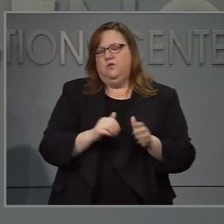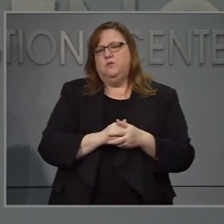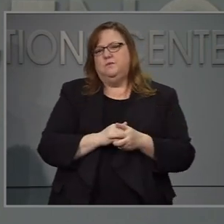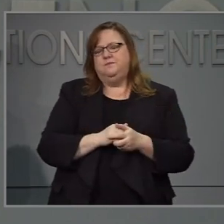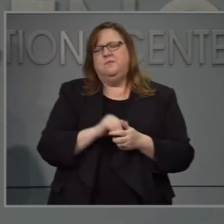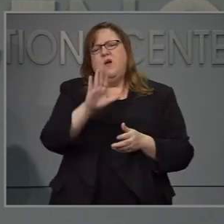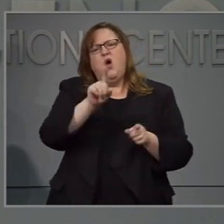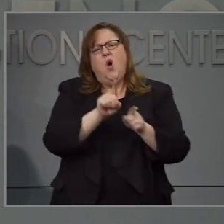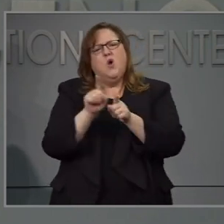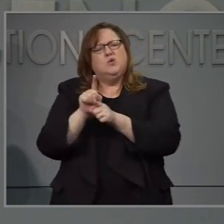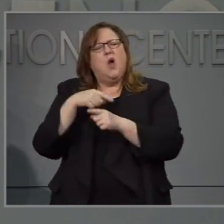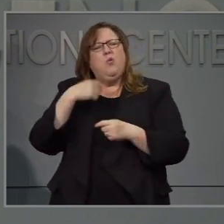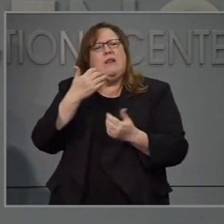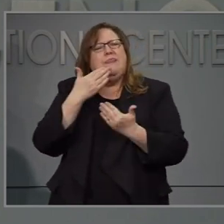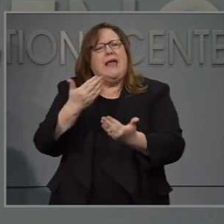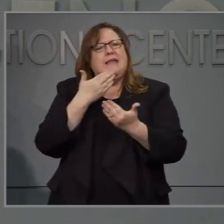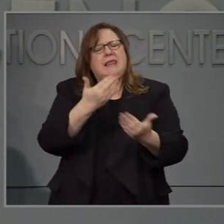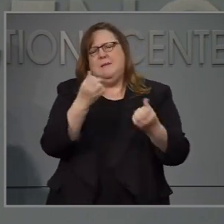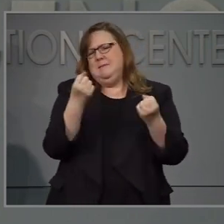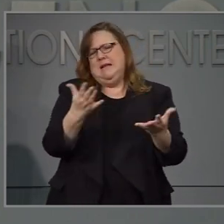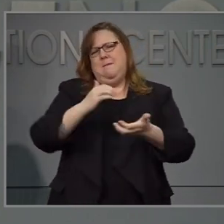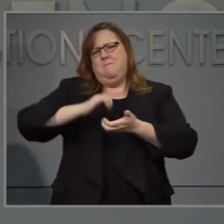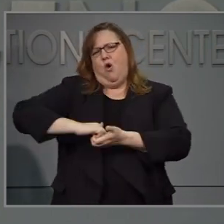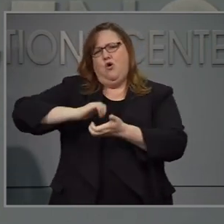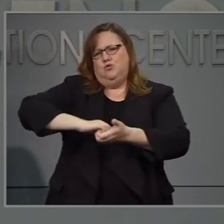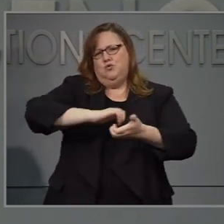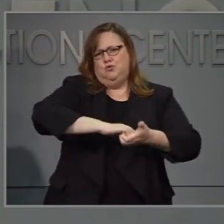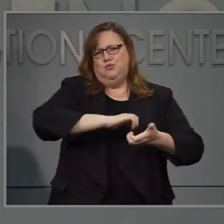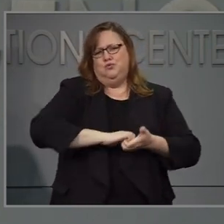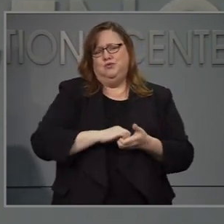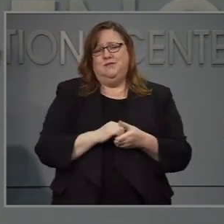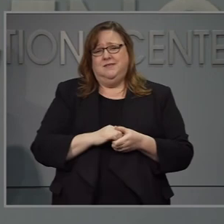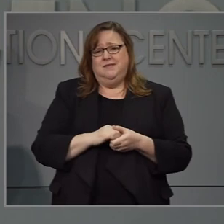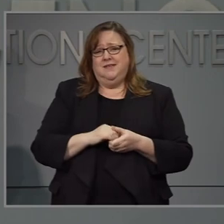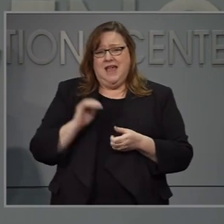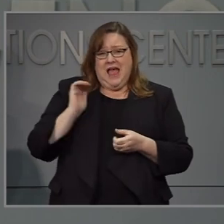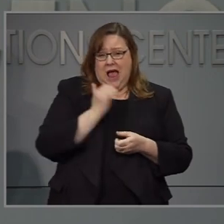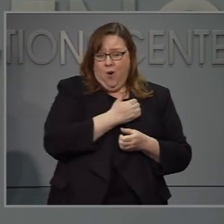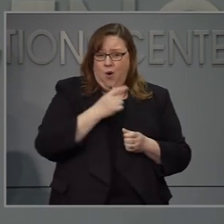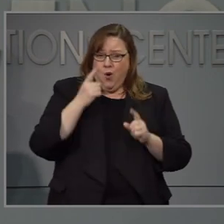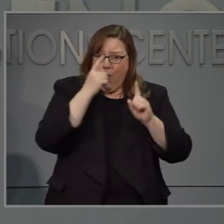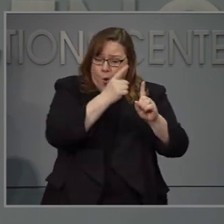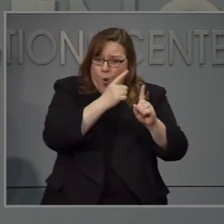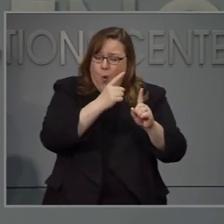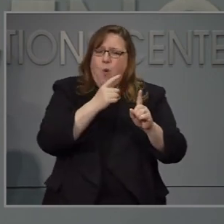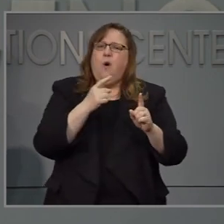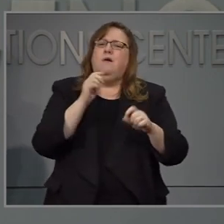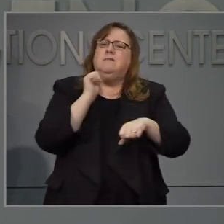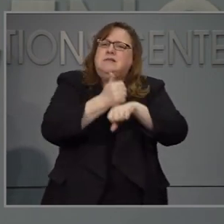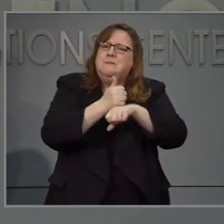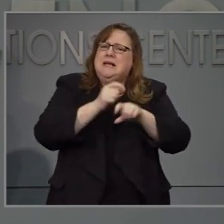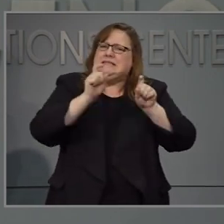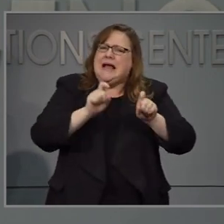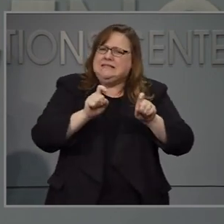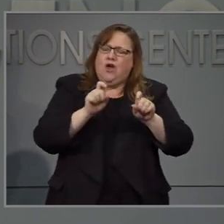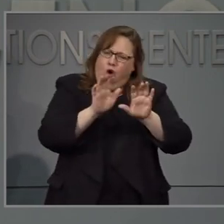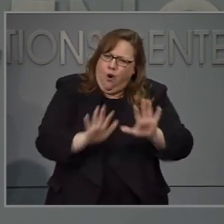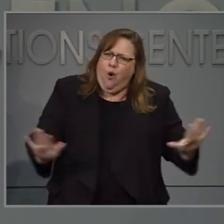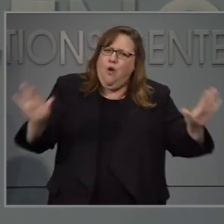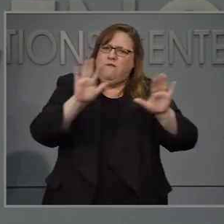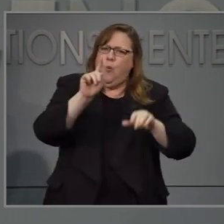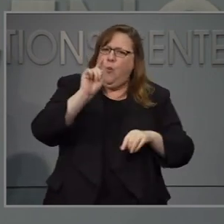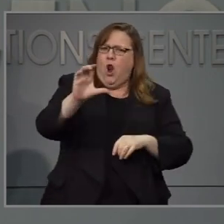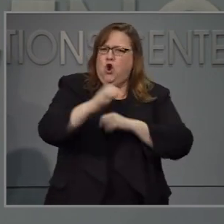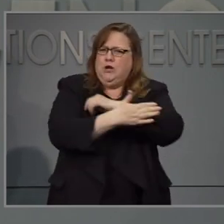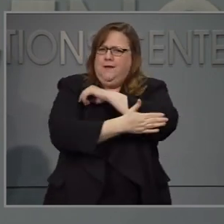estado se están aliando de maneras insólitas. Tenemos un objetivo de hacer pruebas en los cien condados del